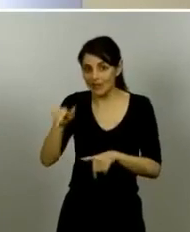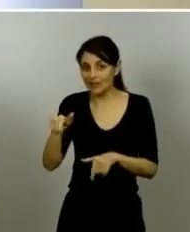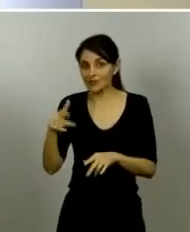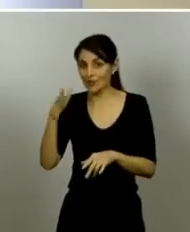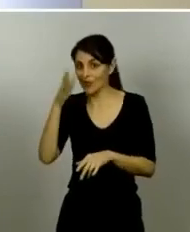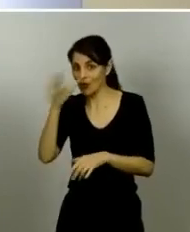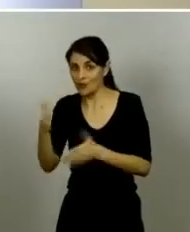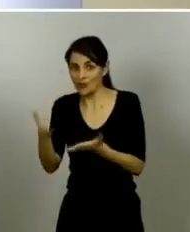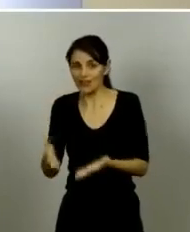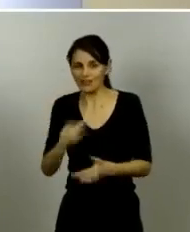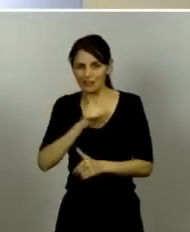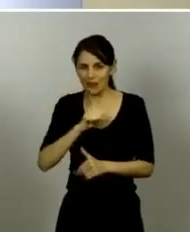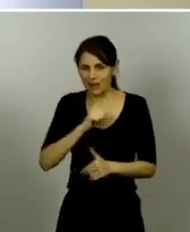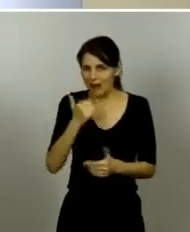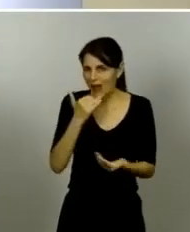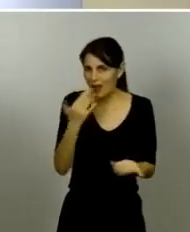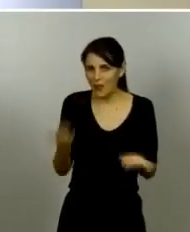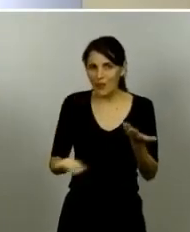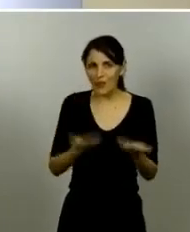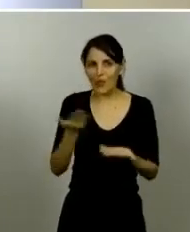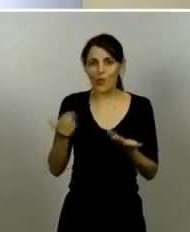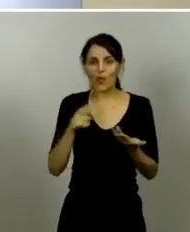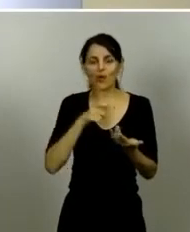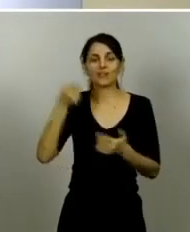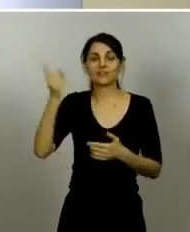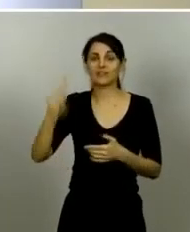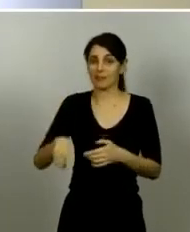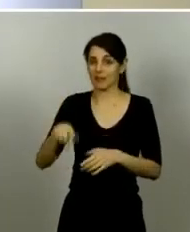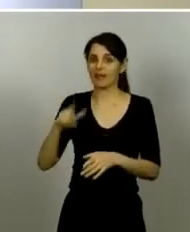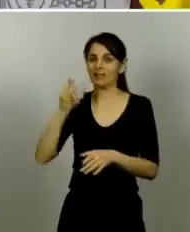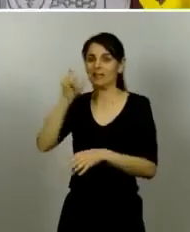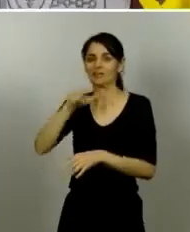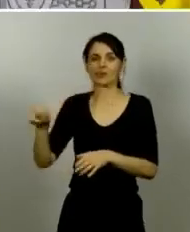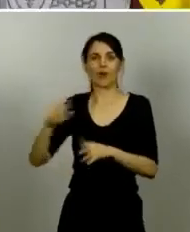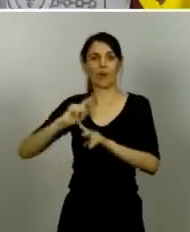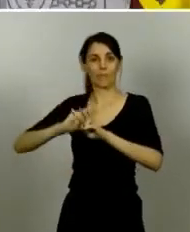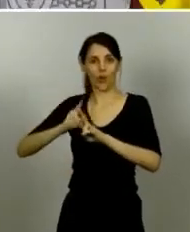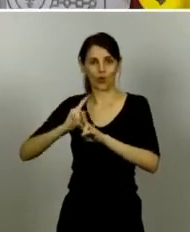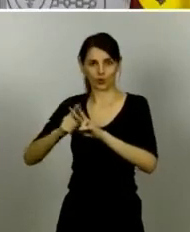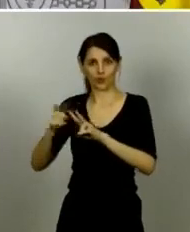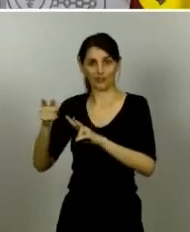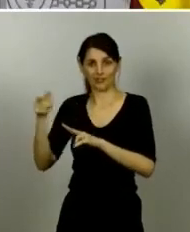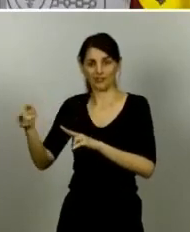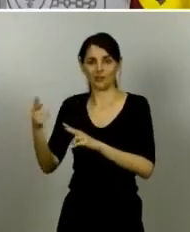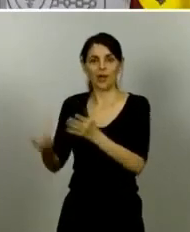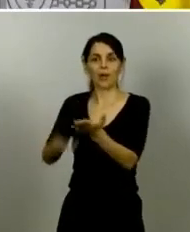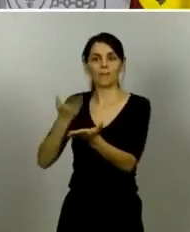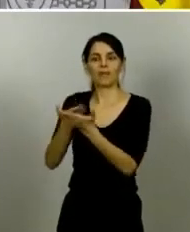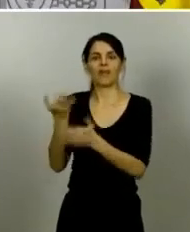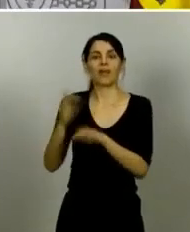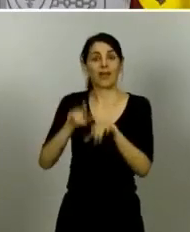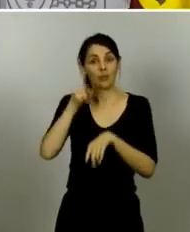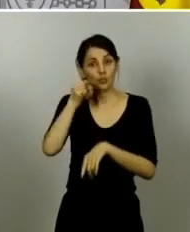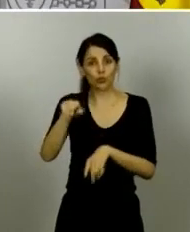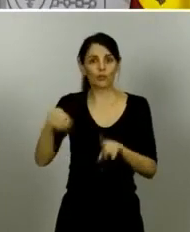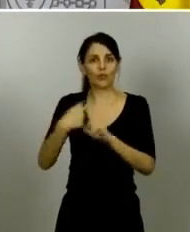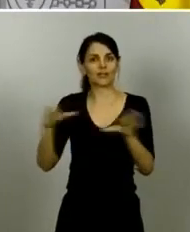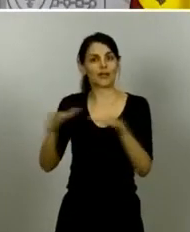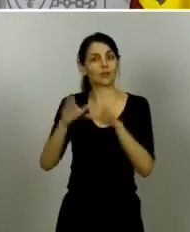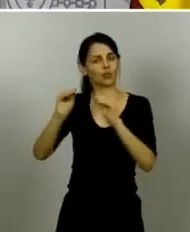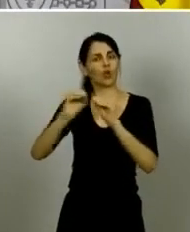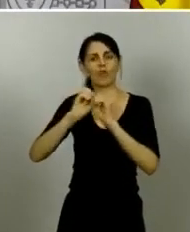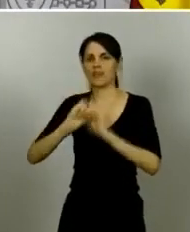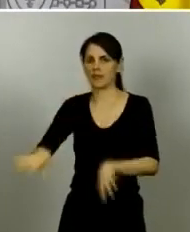también por algunos miembros de Vox que piden en el Congreso que usted y su equipo dimitan por no haber sabido anticipar esta crisis gracias